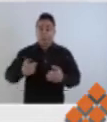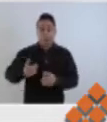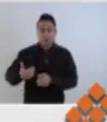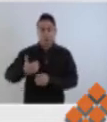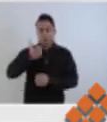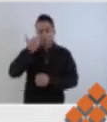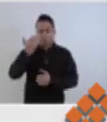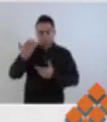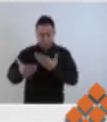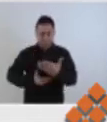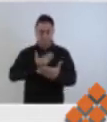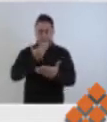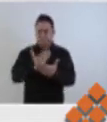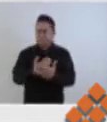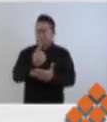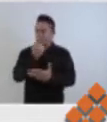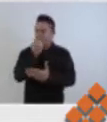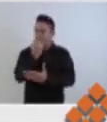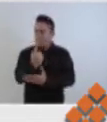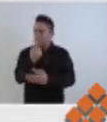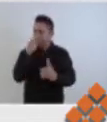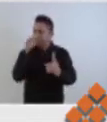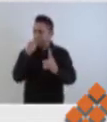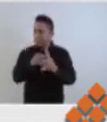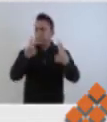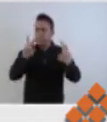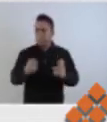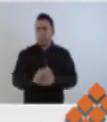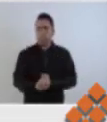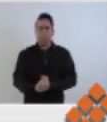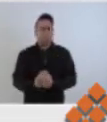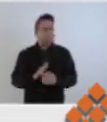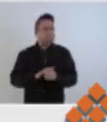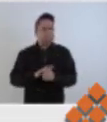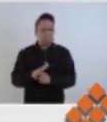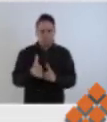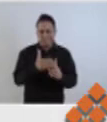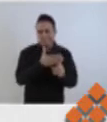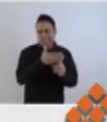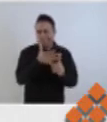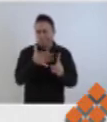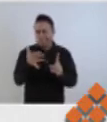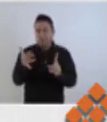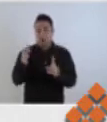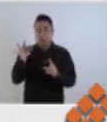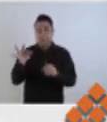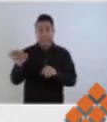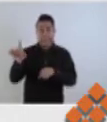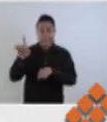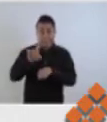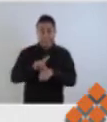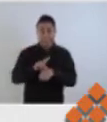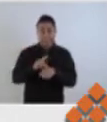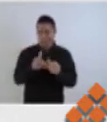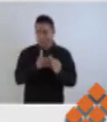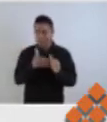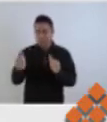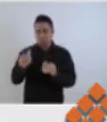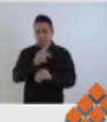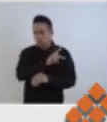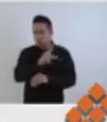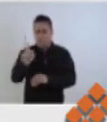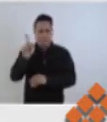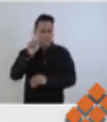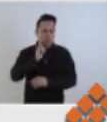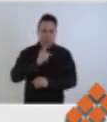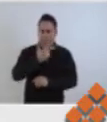El gobernador de Oaxaca, Alejandro Murat, exhortó a la población a usar el cubrebocas de manera permanente durante 40 días, con el